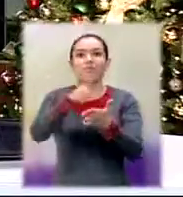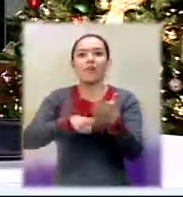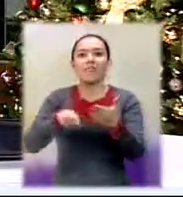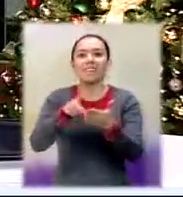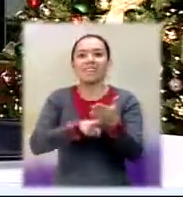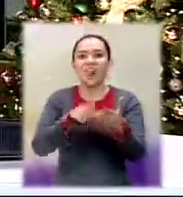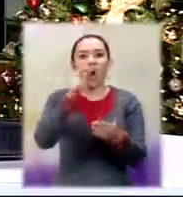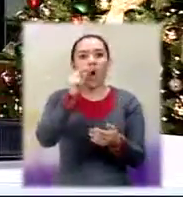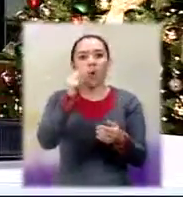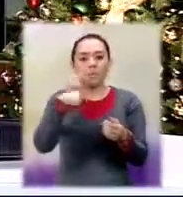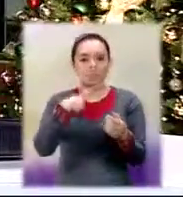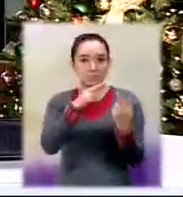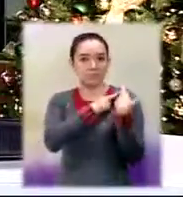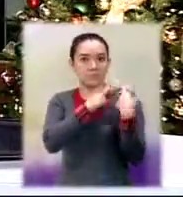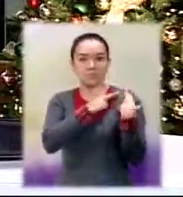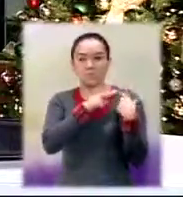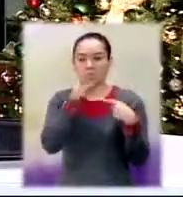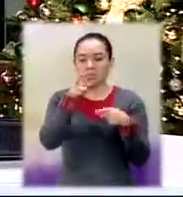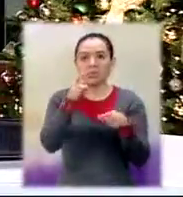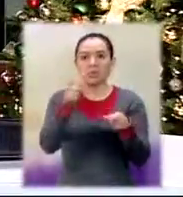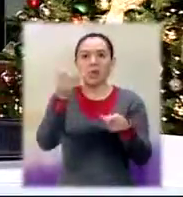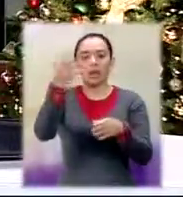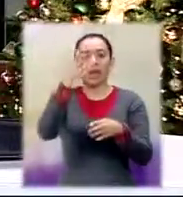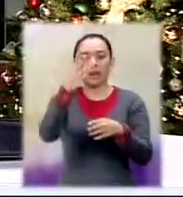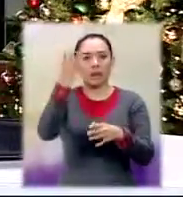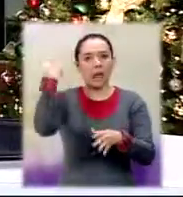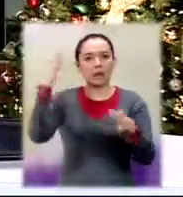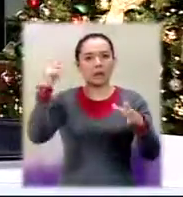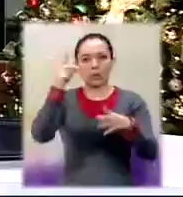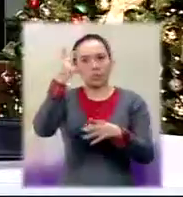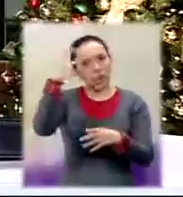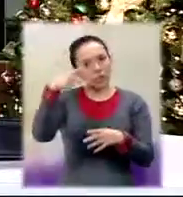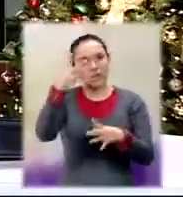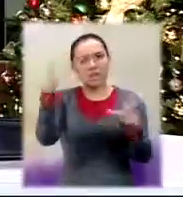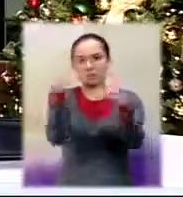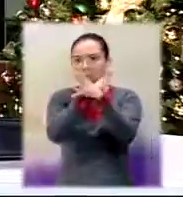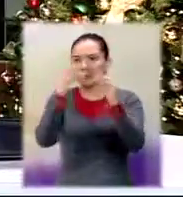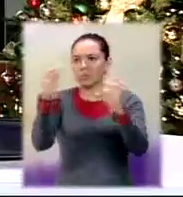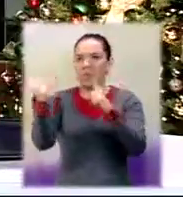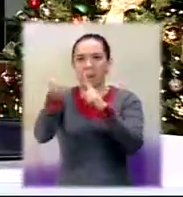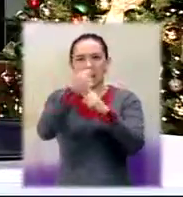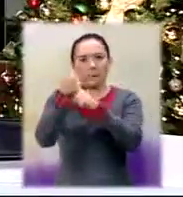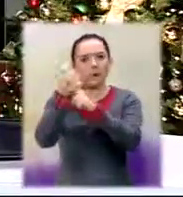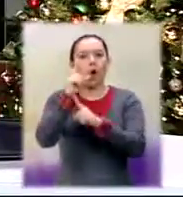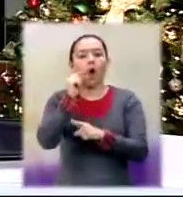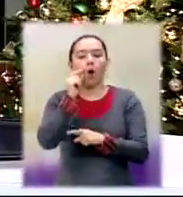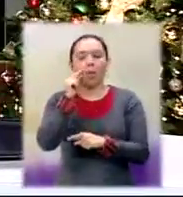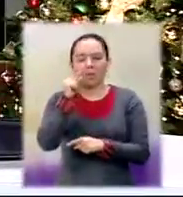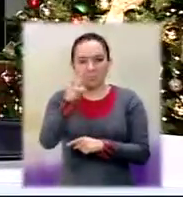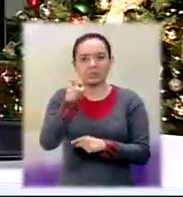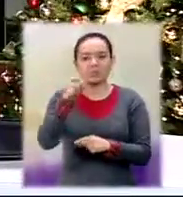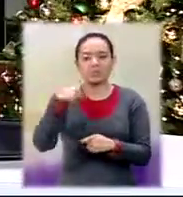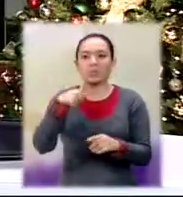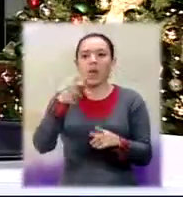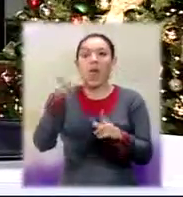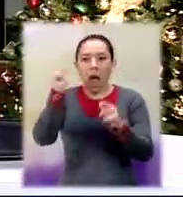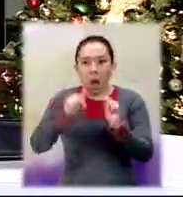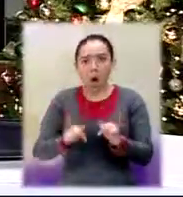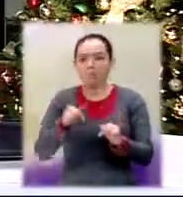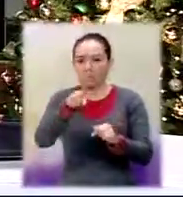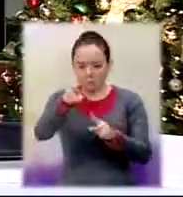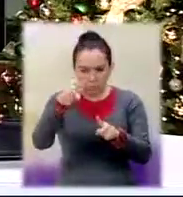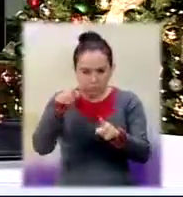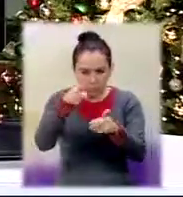de que uno de los tres cadáveres que apareciera en el kilómetro ciento setenta y cuatro, jurisdicción de la carretera